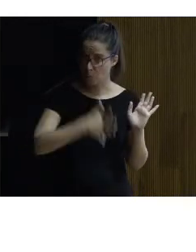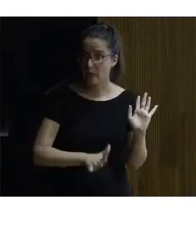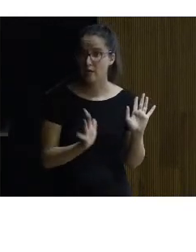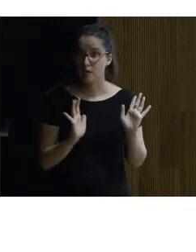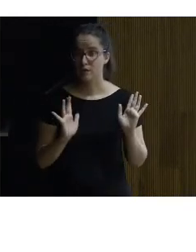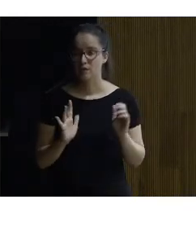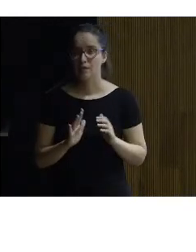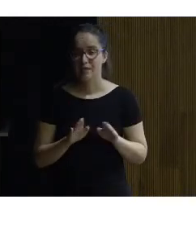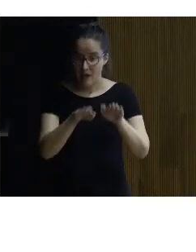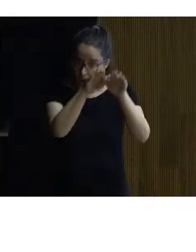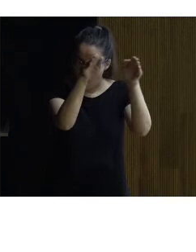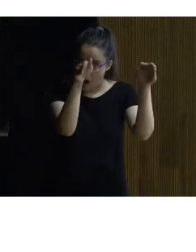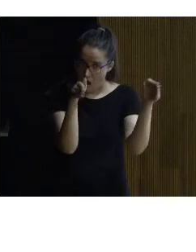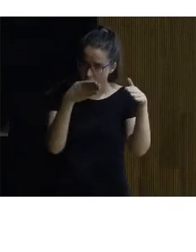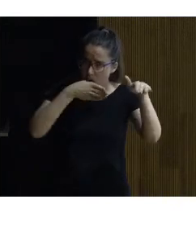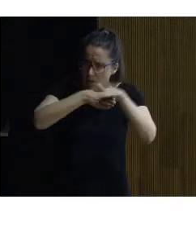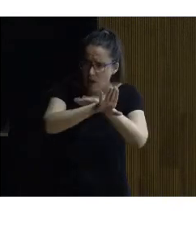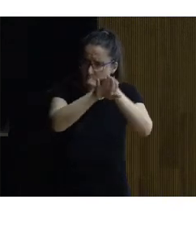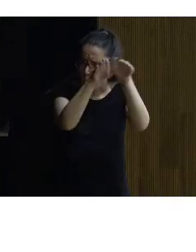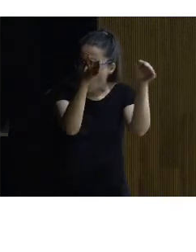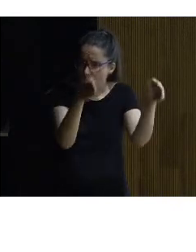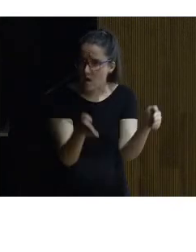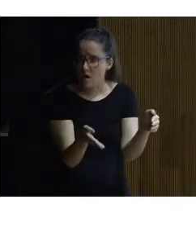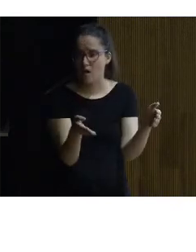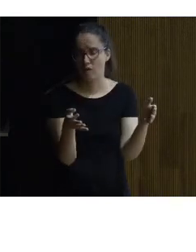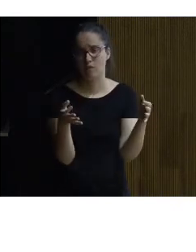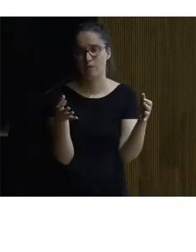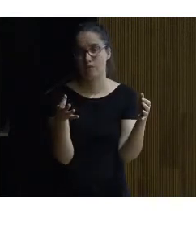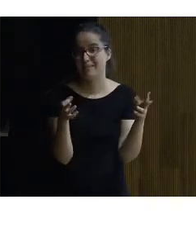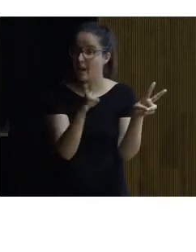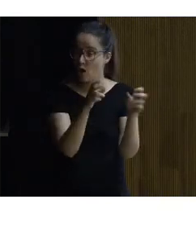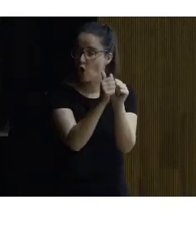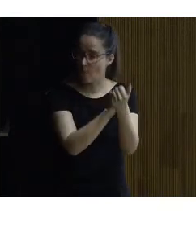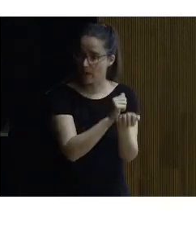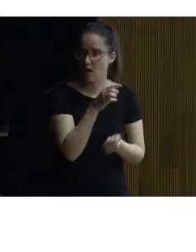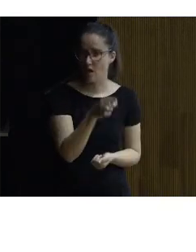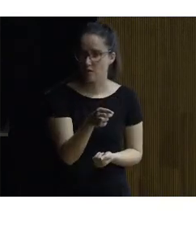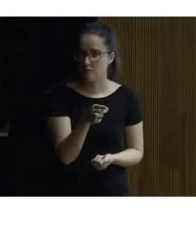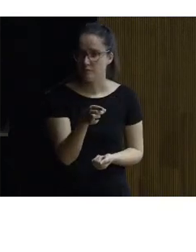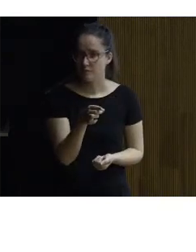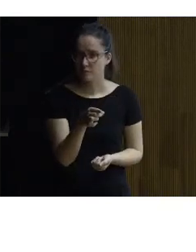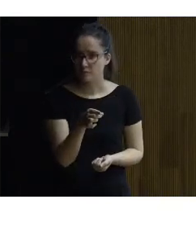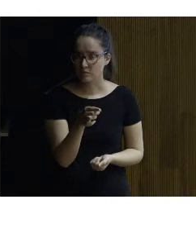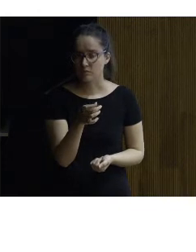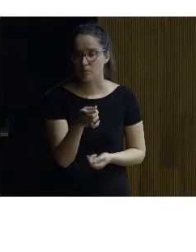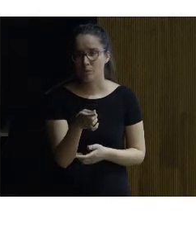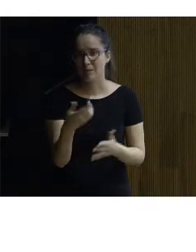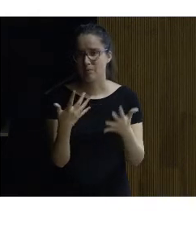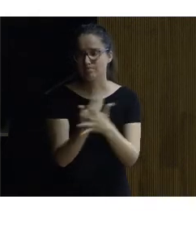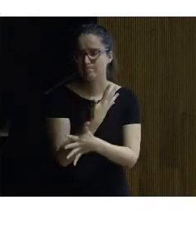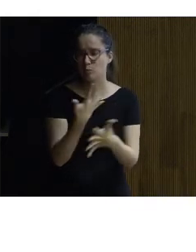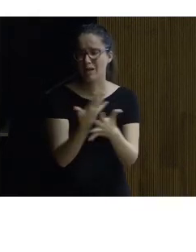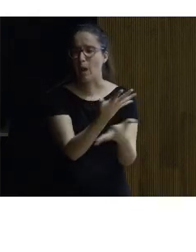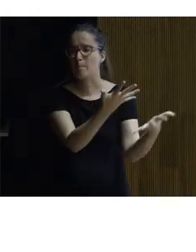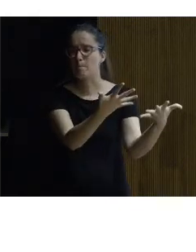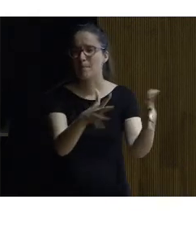la boca de la cueva de la neocueva fuera nos diera una idea de lo que pudo